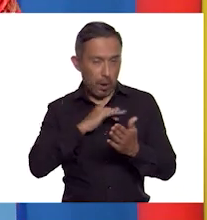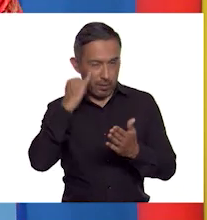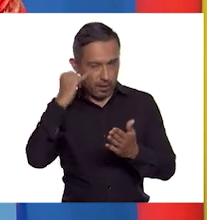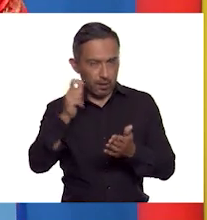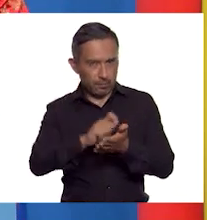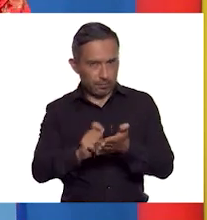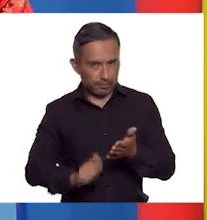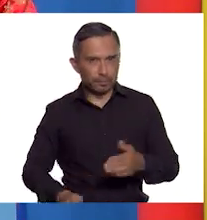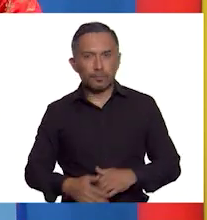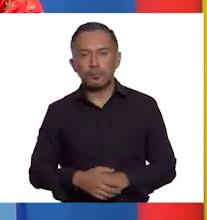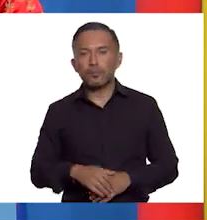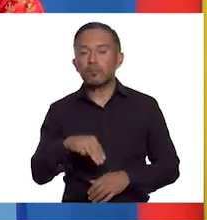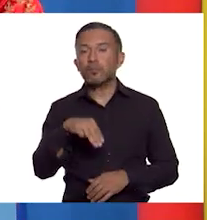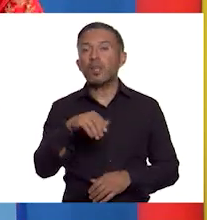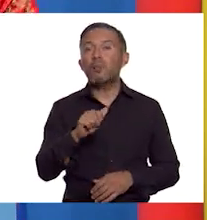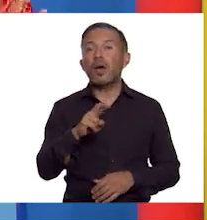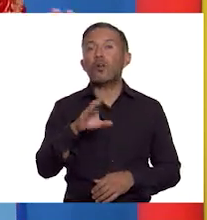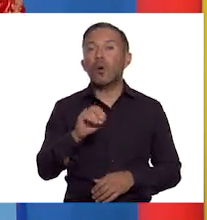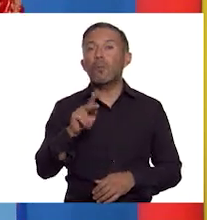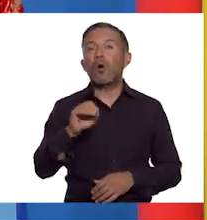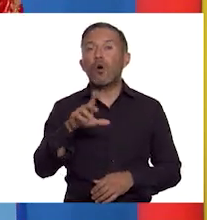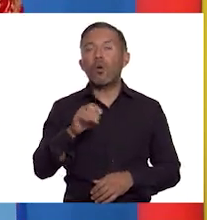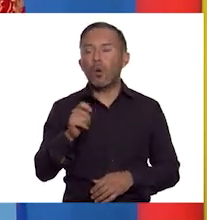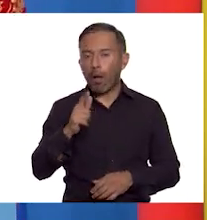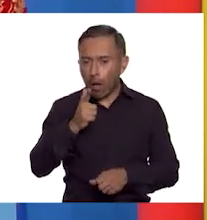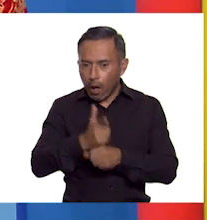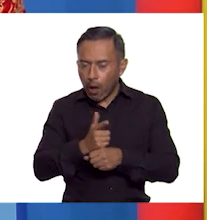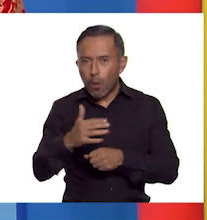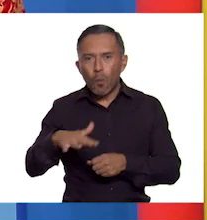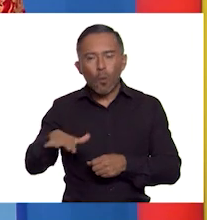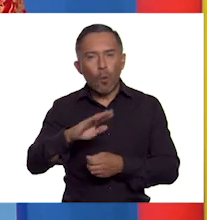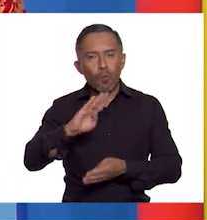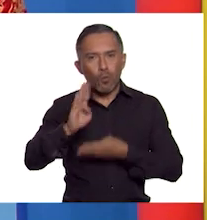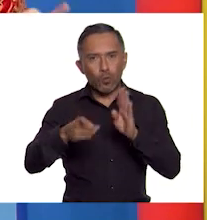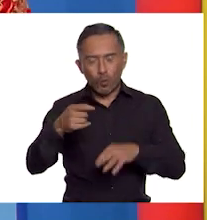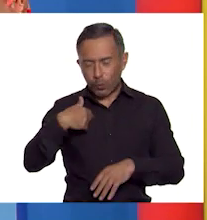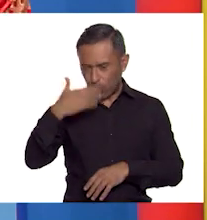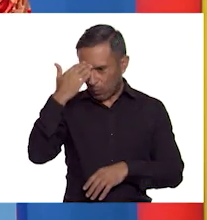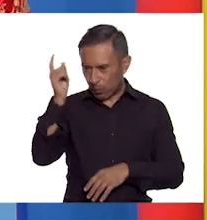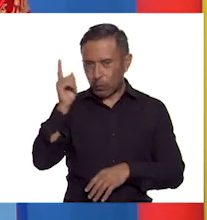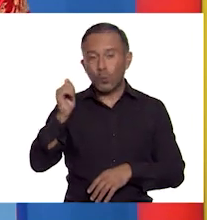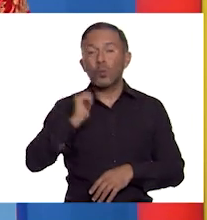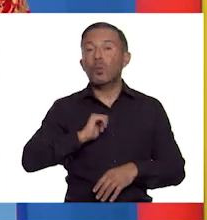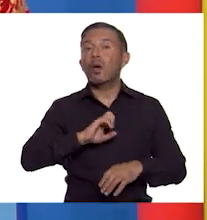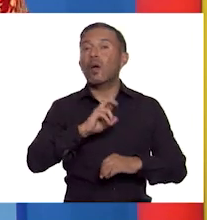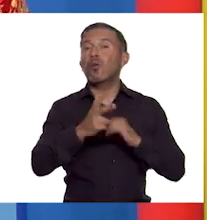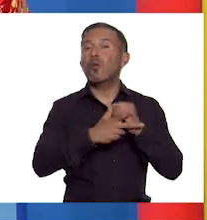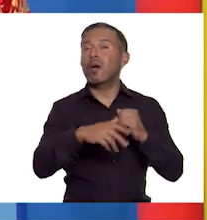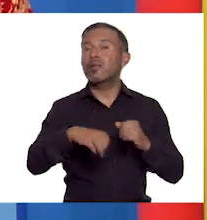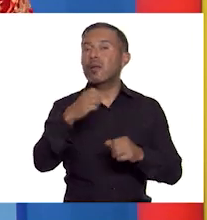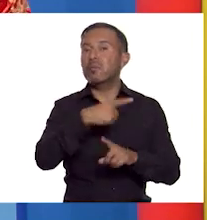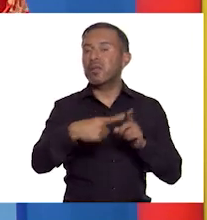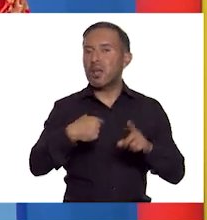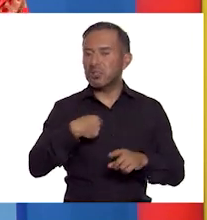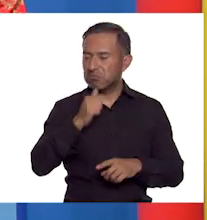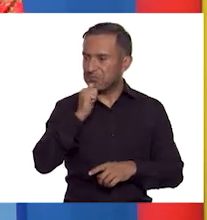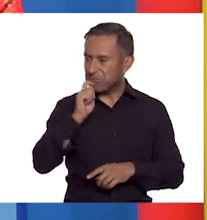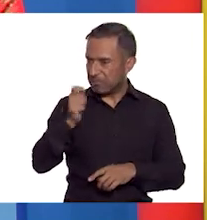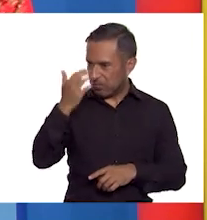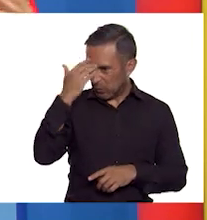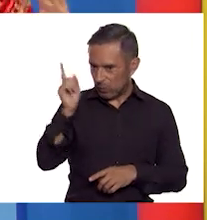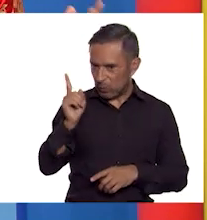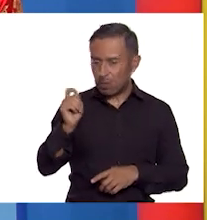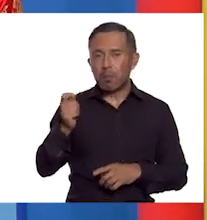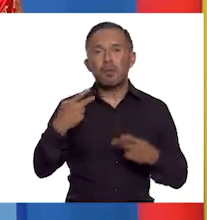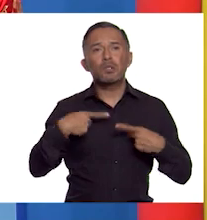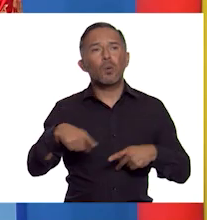Marco Polo descubrió un mundo fascinante y desconocido para los europeos de la Edad Media. Un mundo con el que cualquier